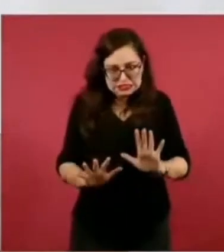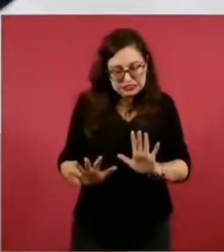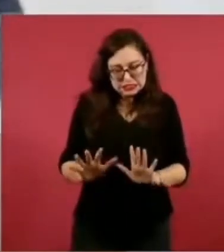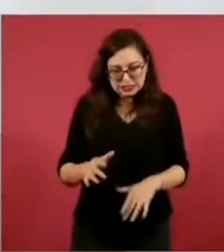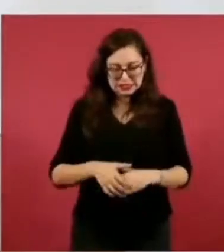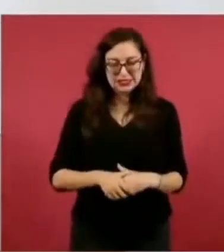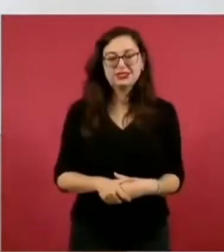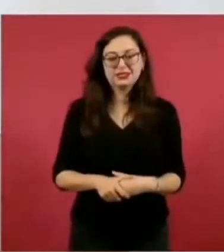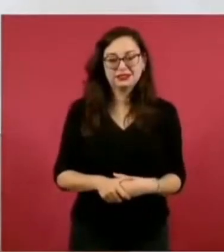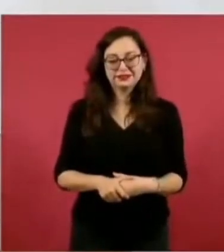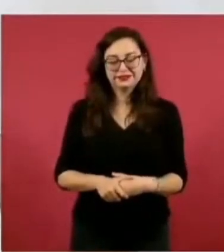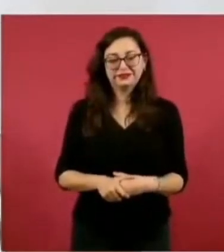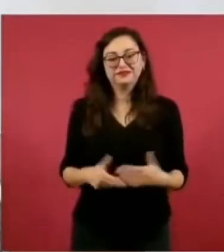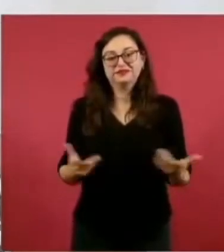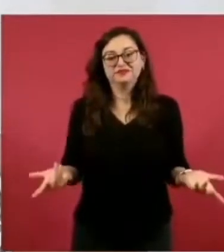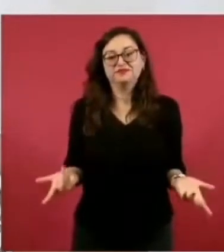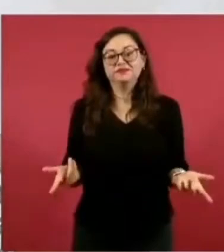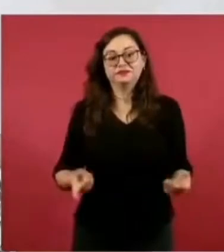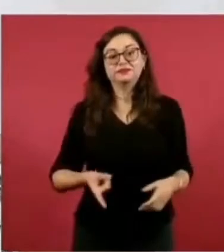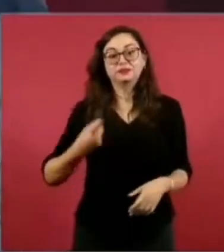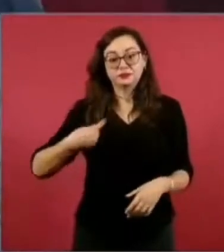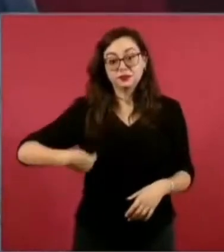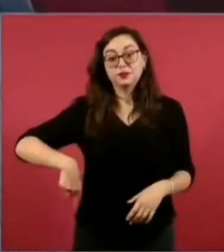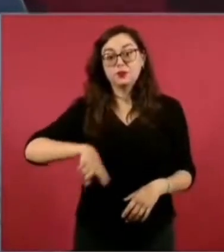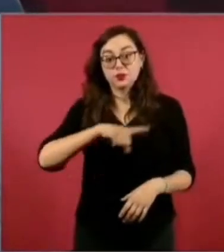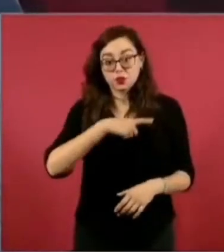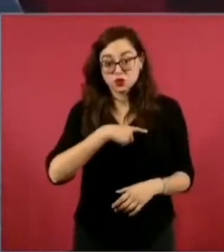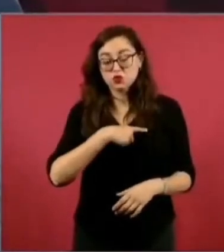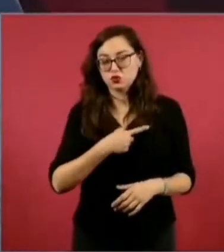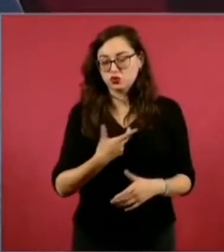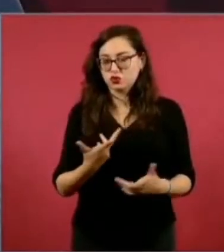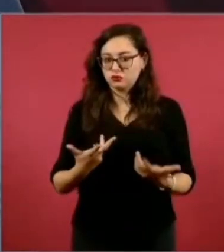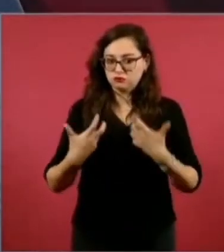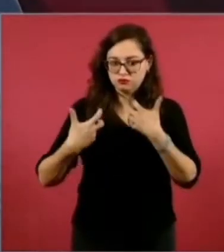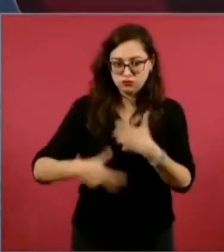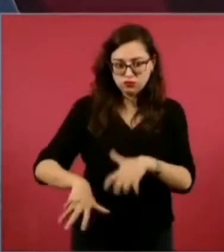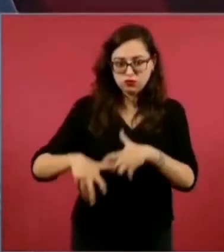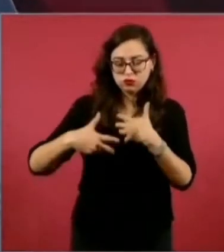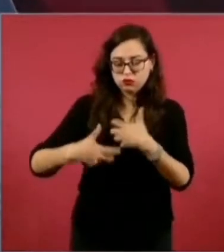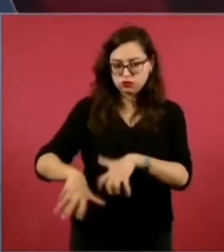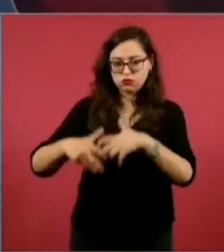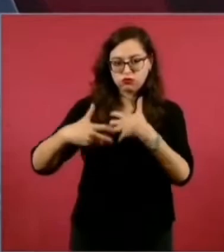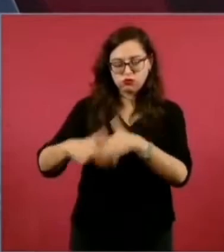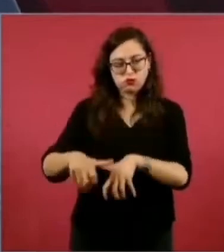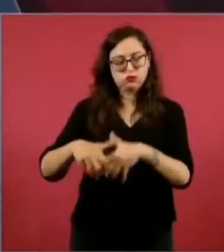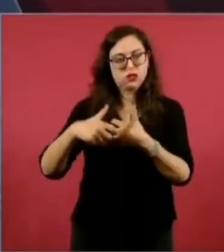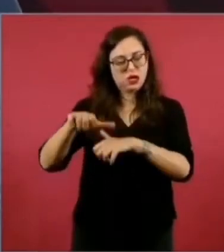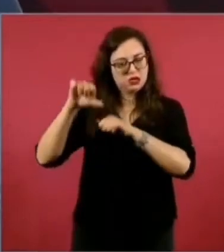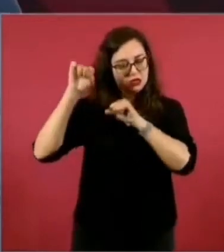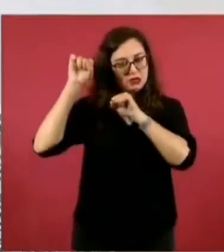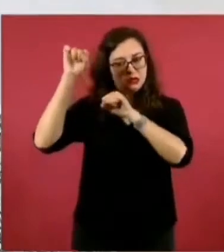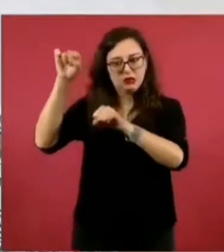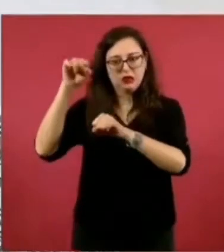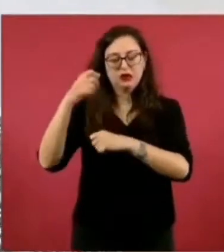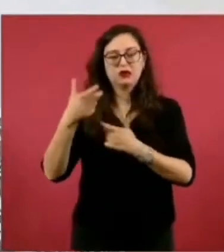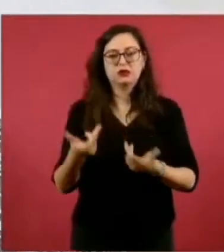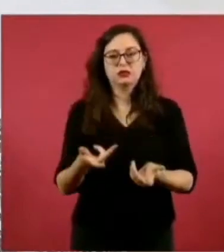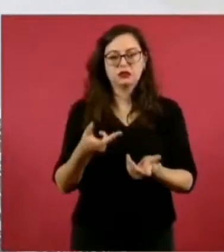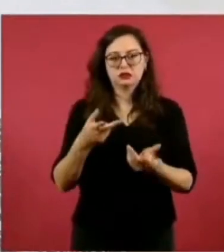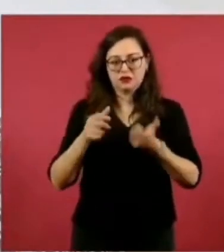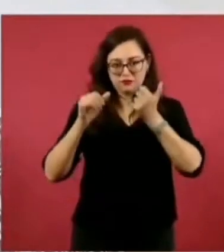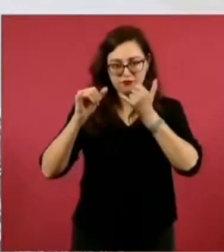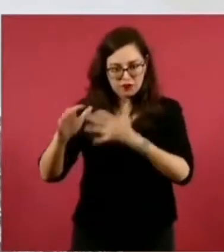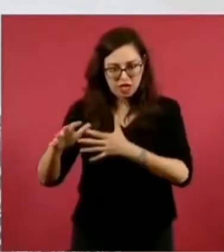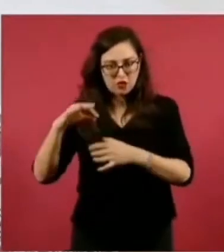he dicho, de protesta por el fraude del 2006, se